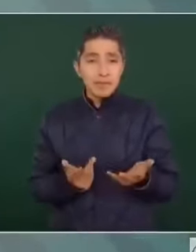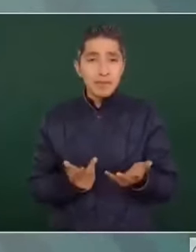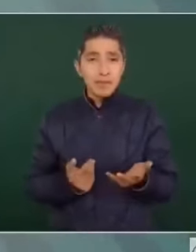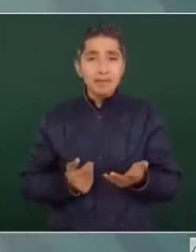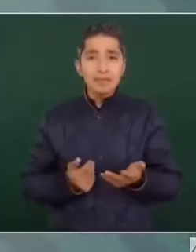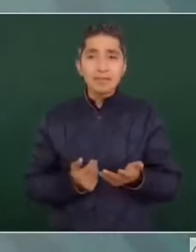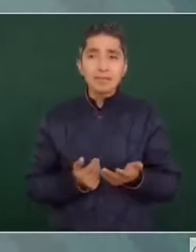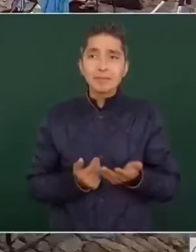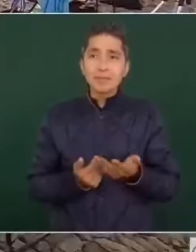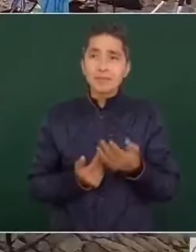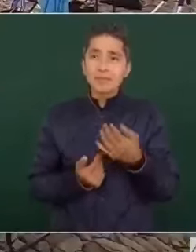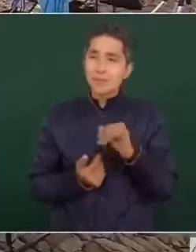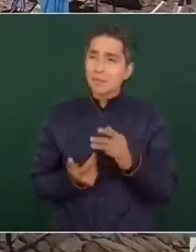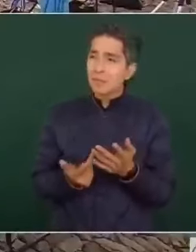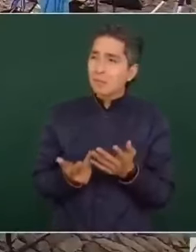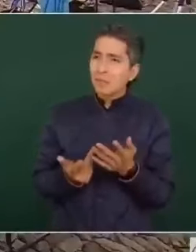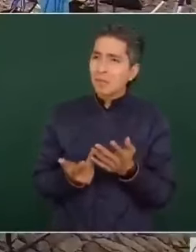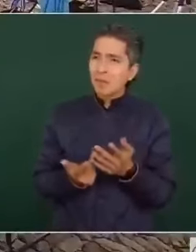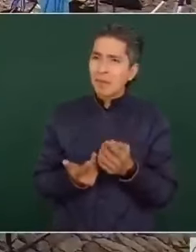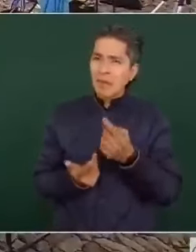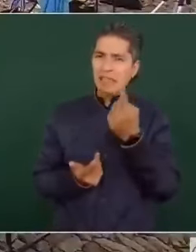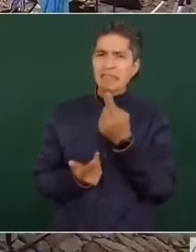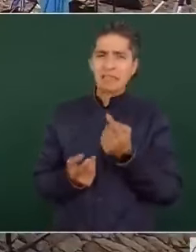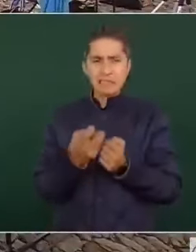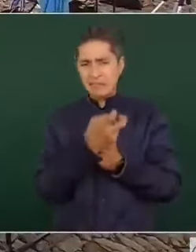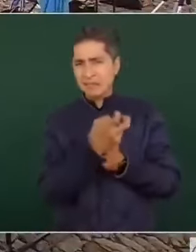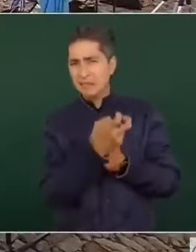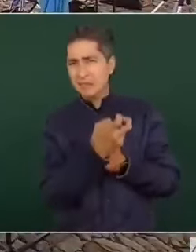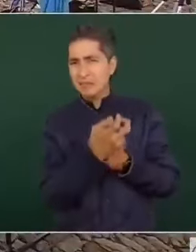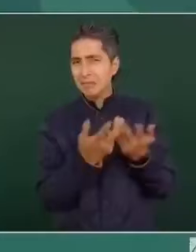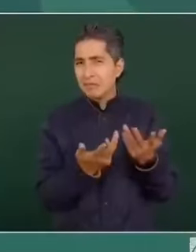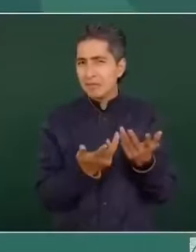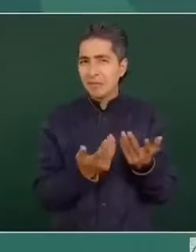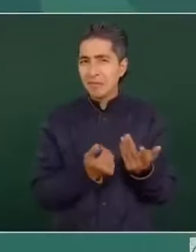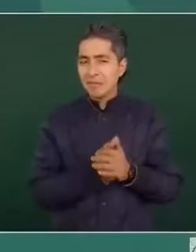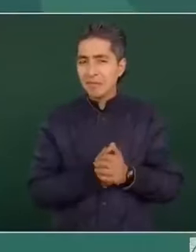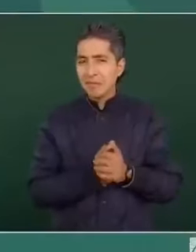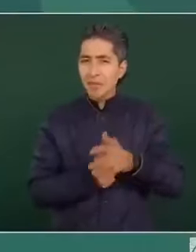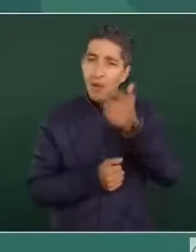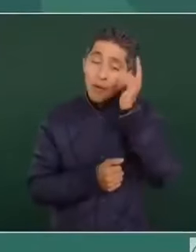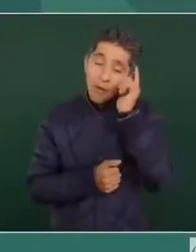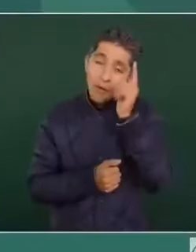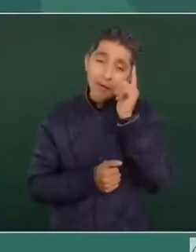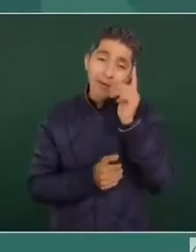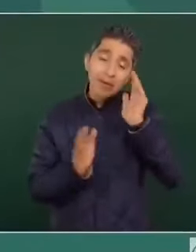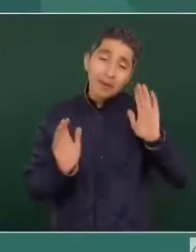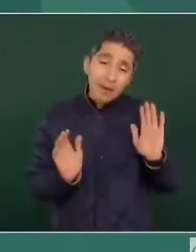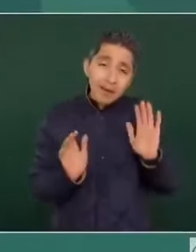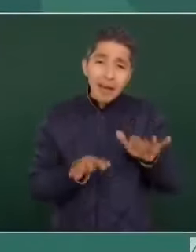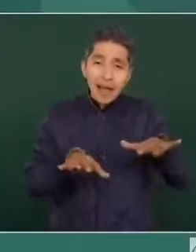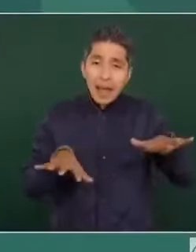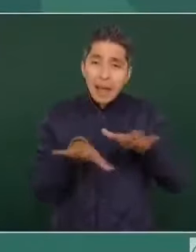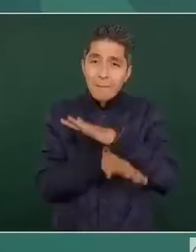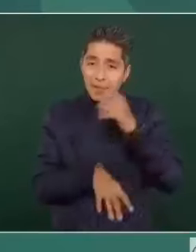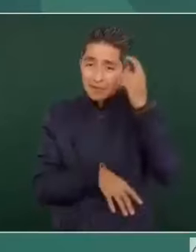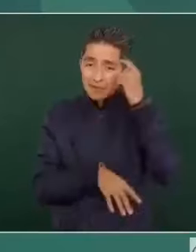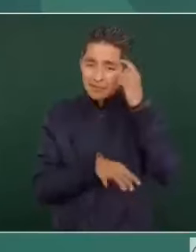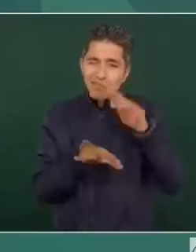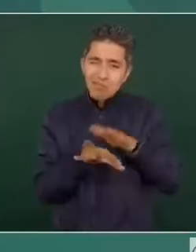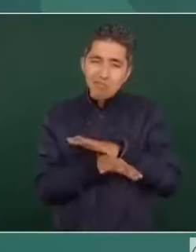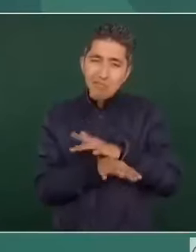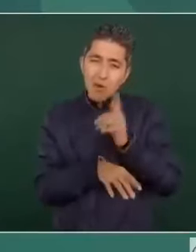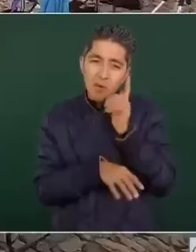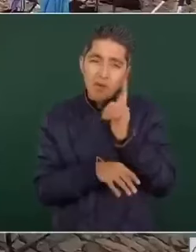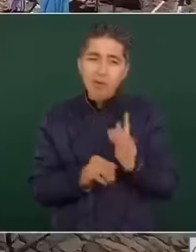¿Qué es eso? O sea, ojalá y cambie de parecer, pero